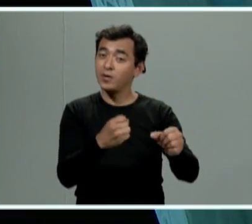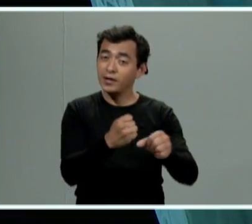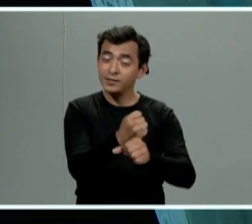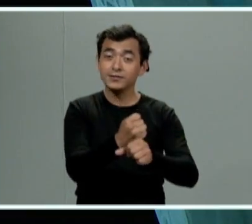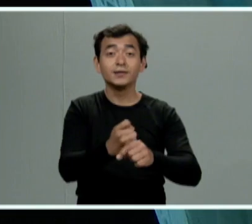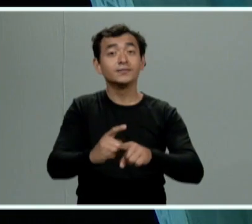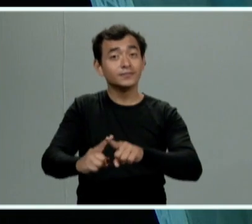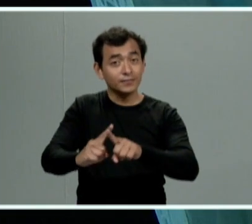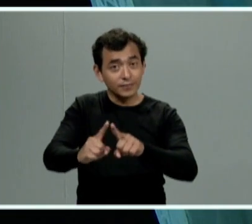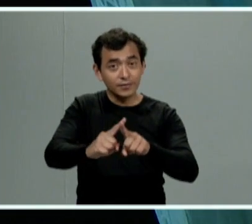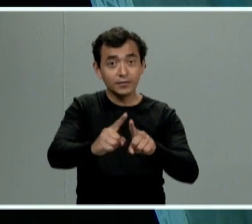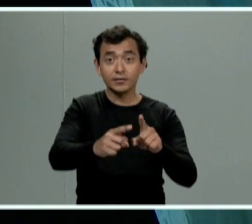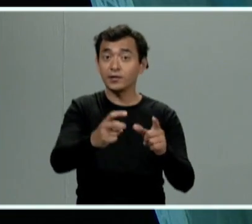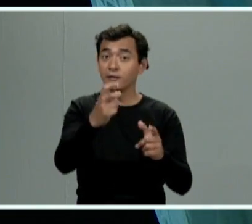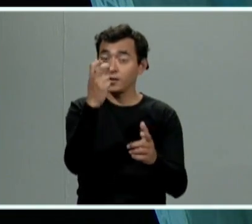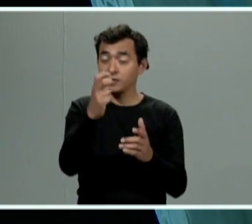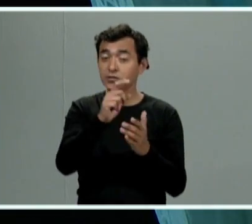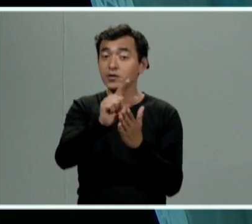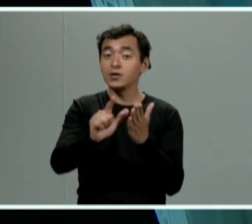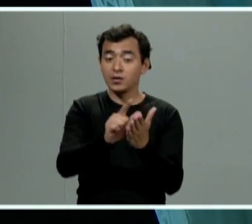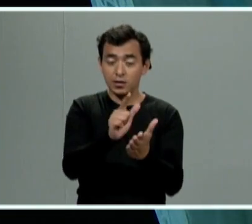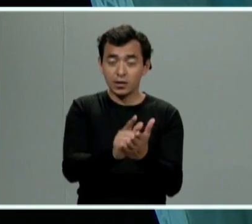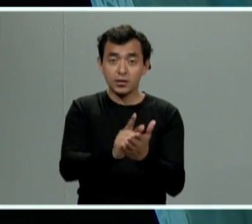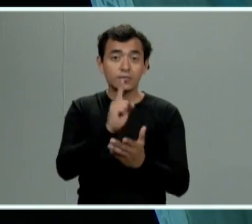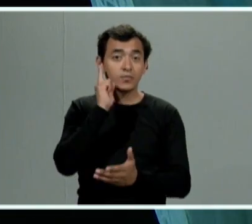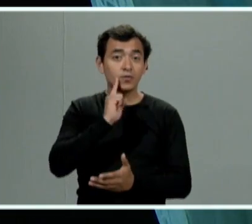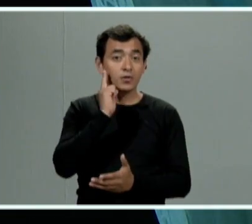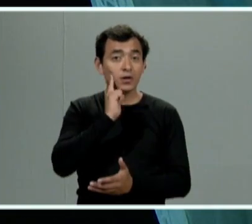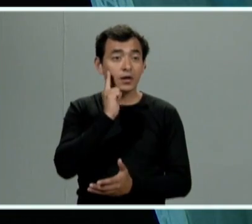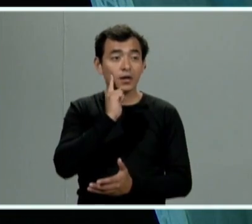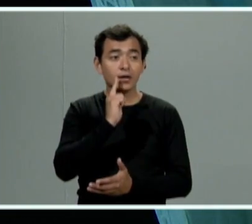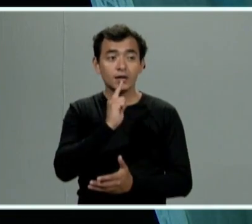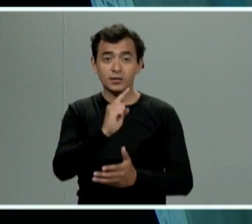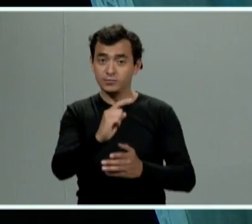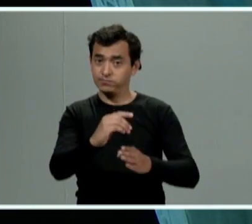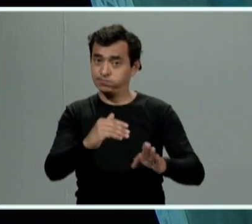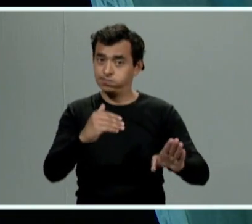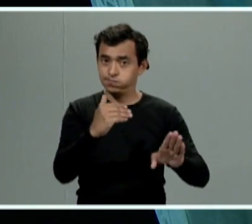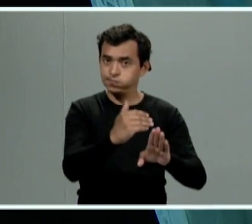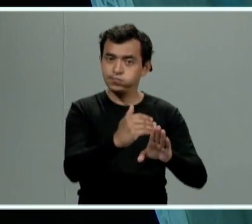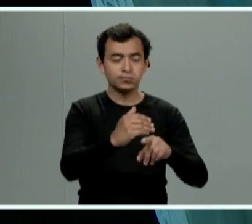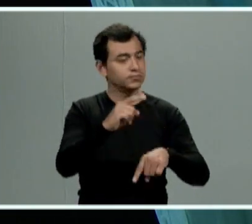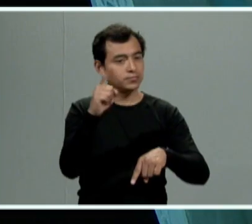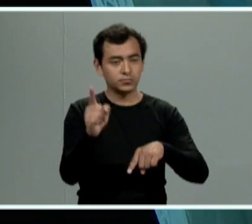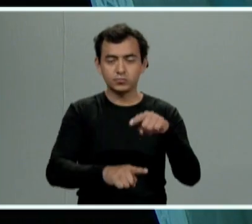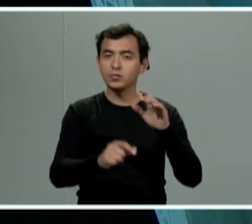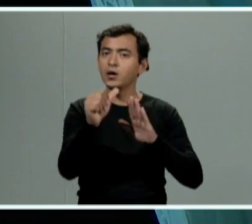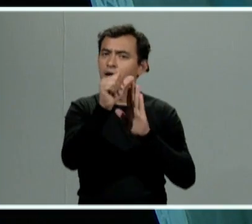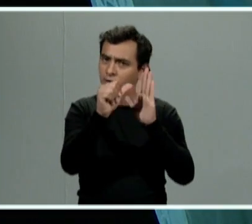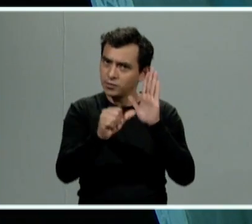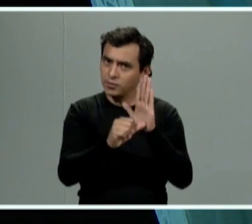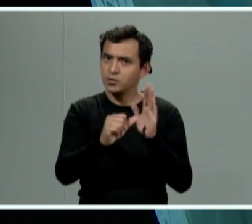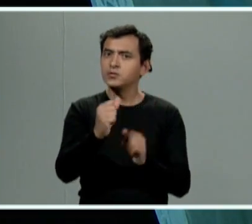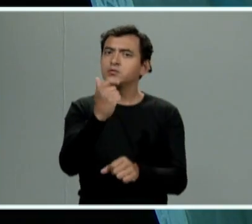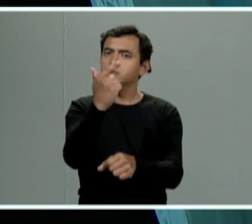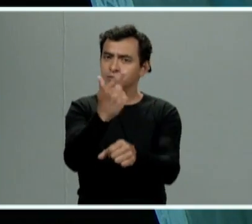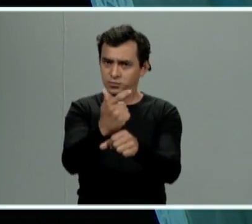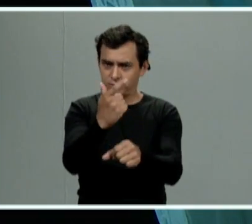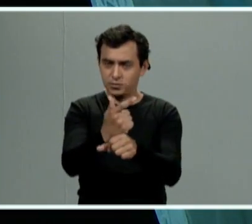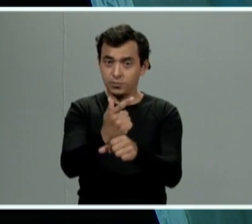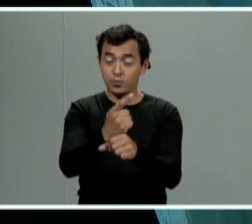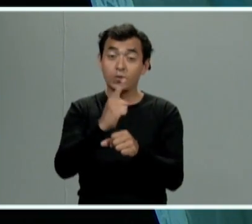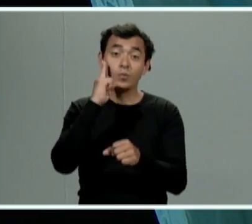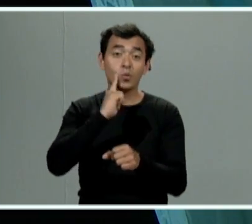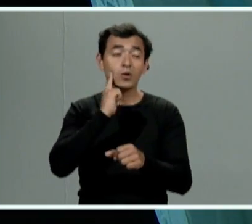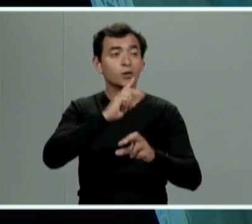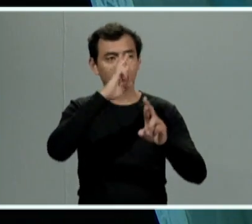contemplan en la ley de acceso a las mujeres a una vida libre de violencia precisamente en el artículo 7 nos establece todos y cada uno